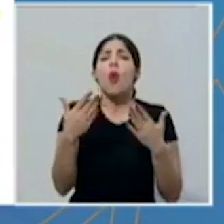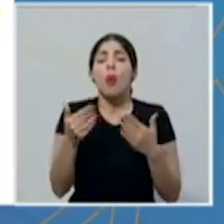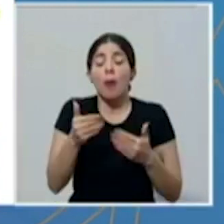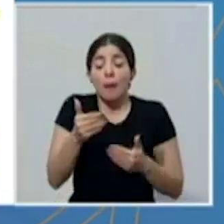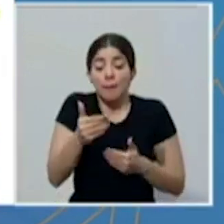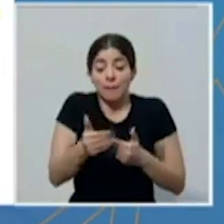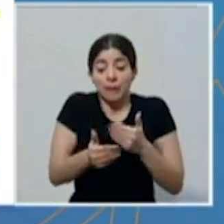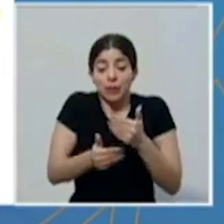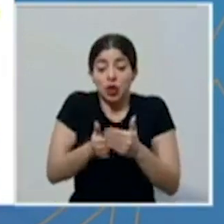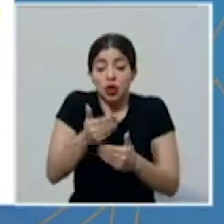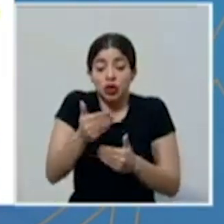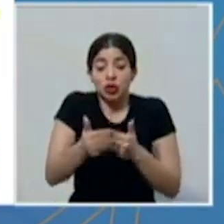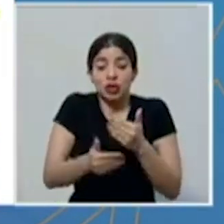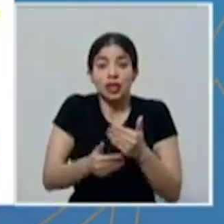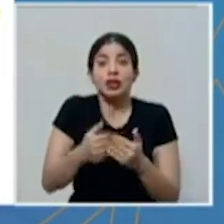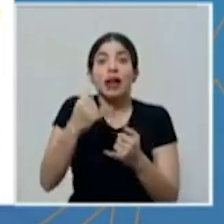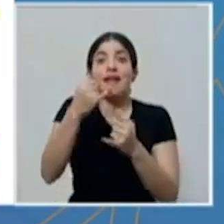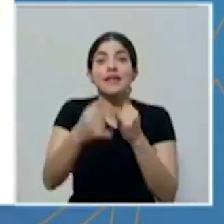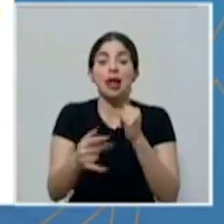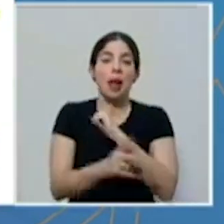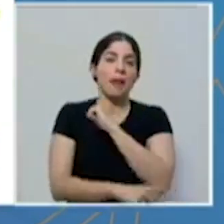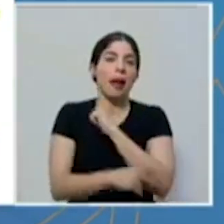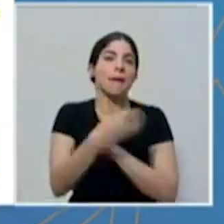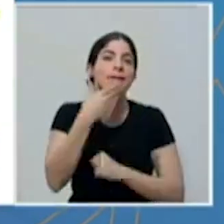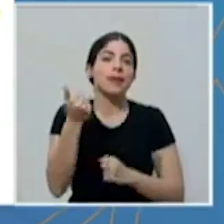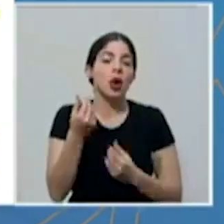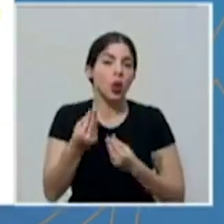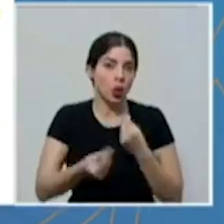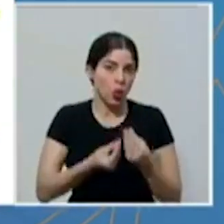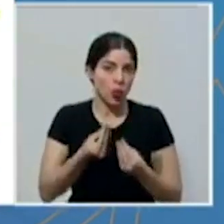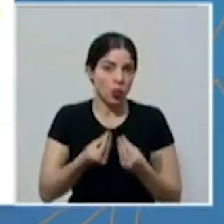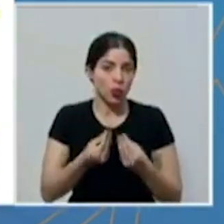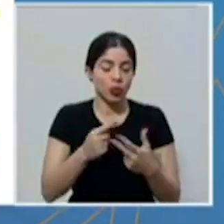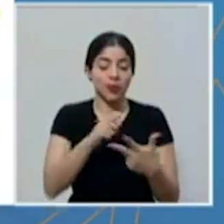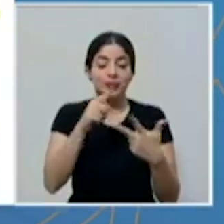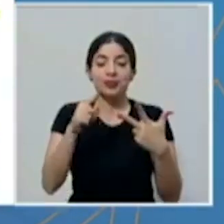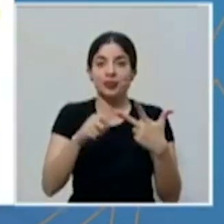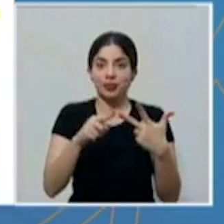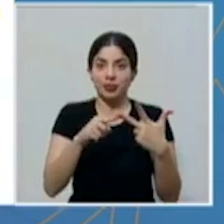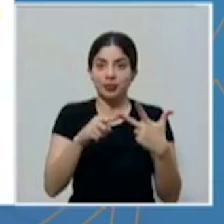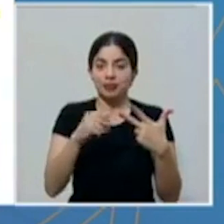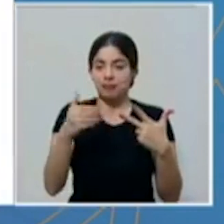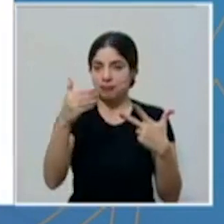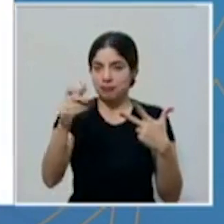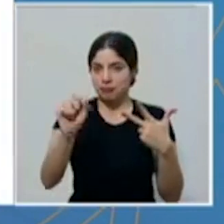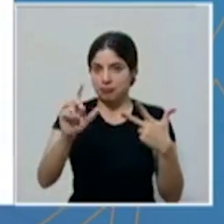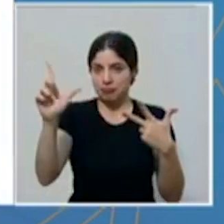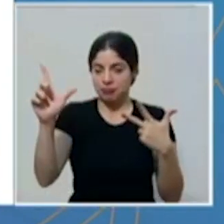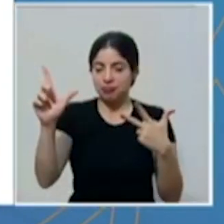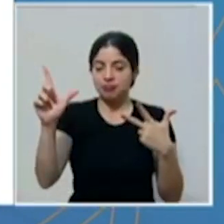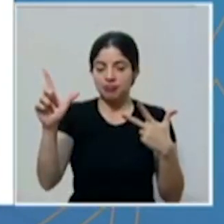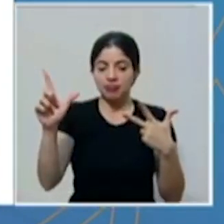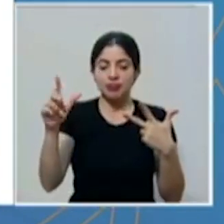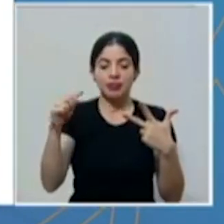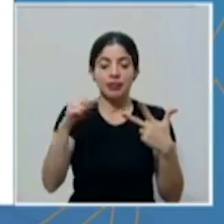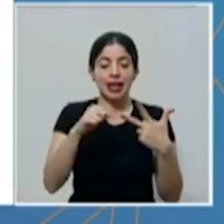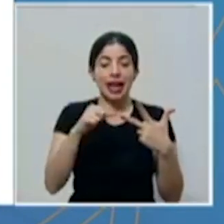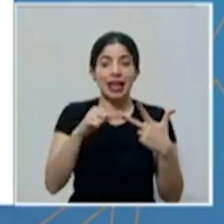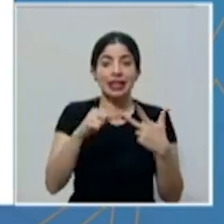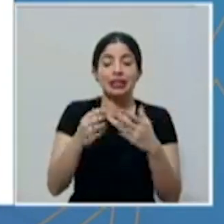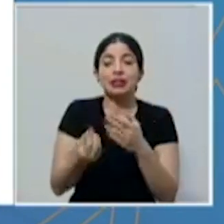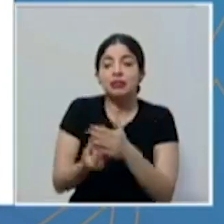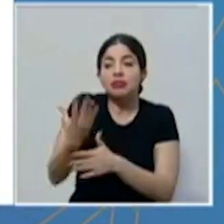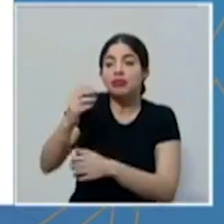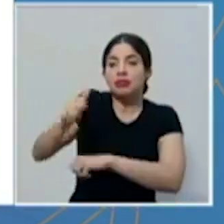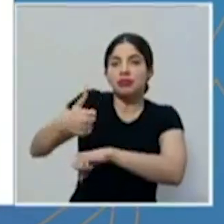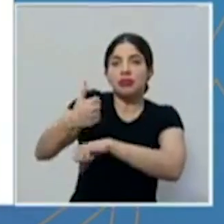proceso como un mejor país. Y el eje 3, pasamos a la siguiente filmina, es el de creación y protección